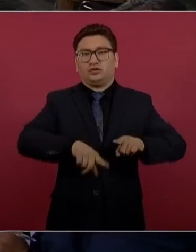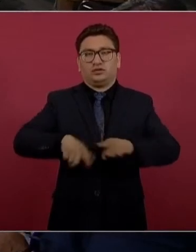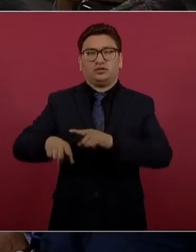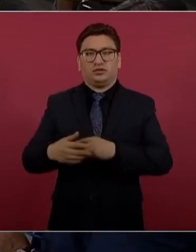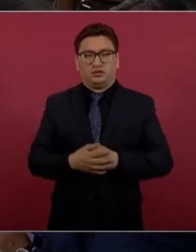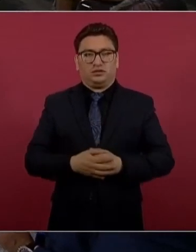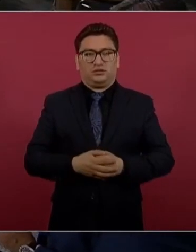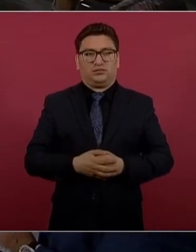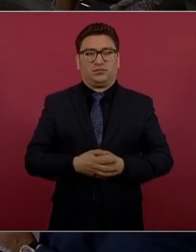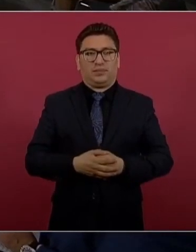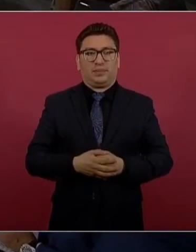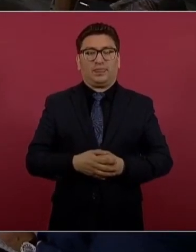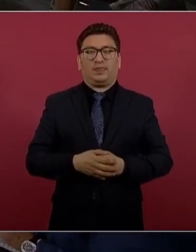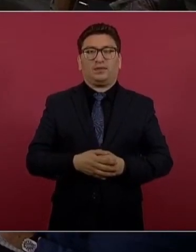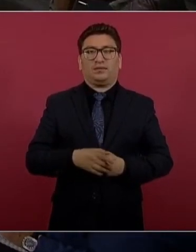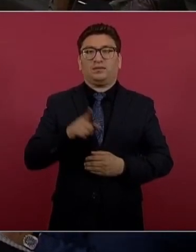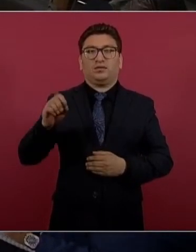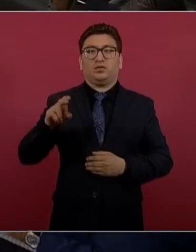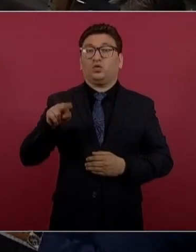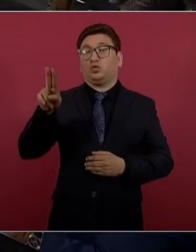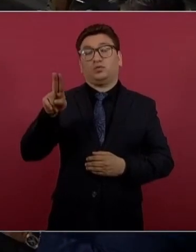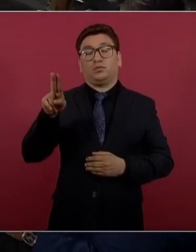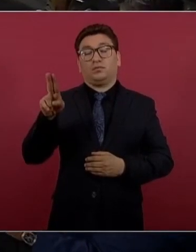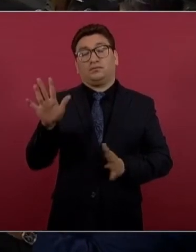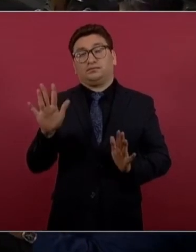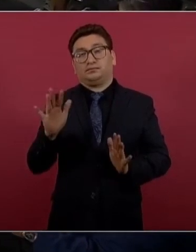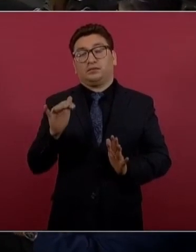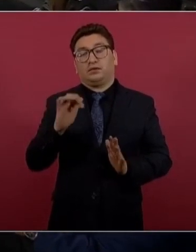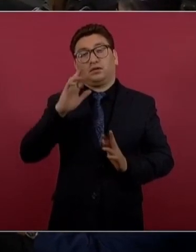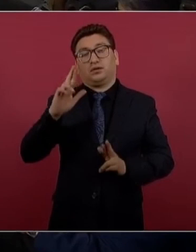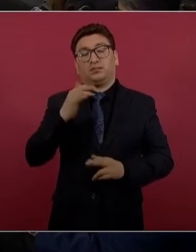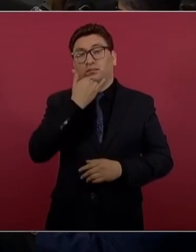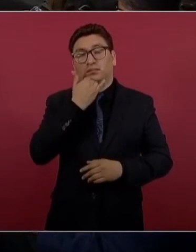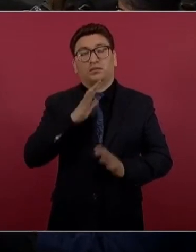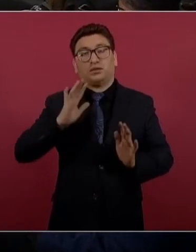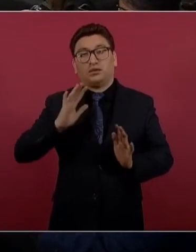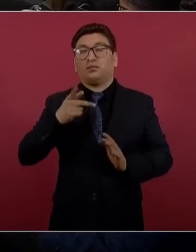Ellos no tienen con todo respeto toda la información,